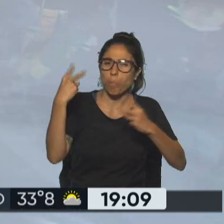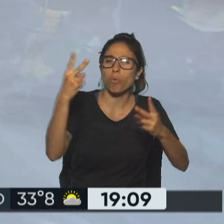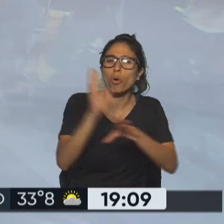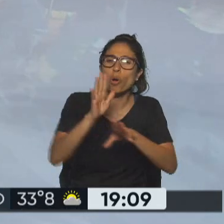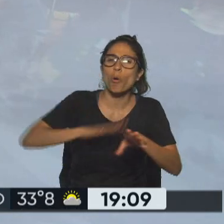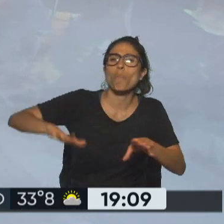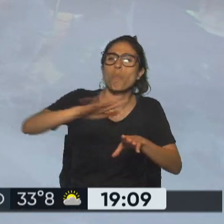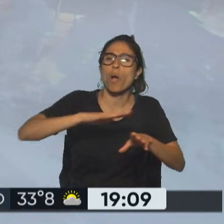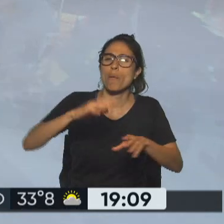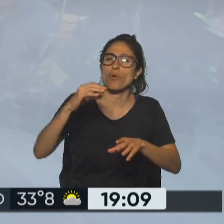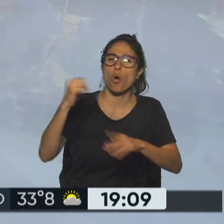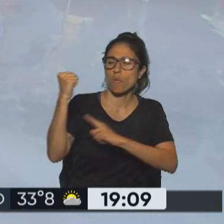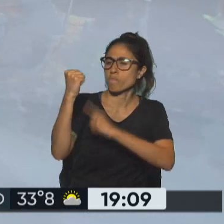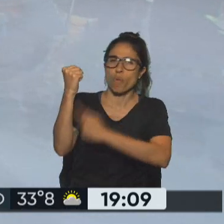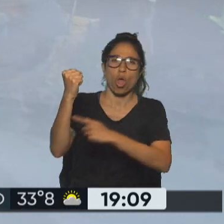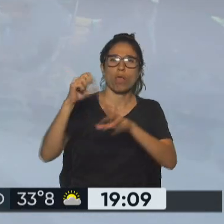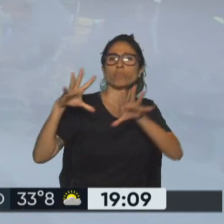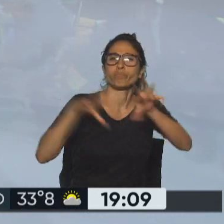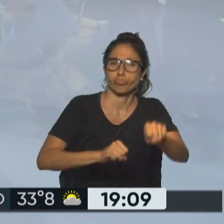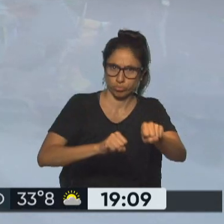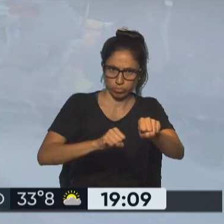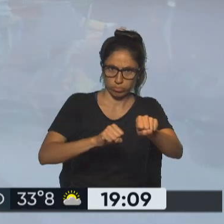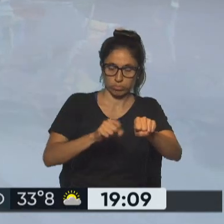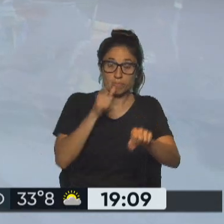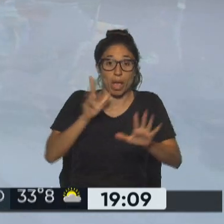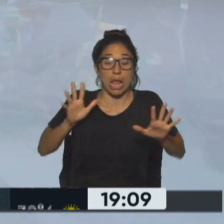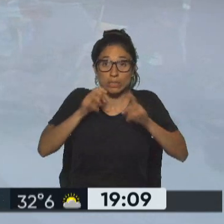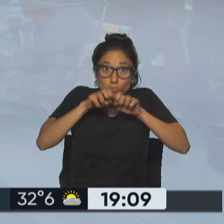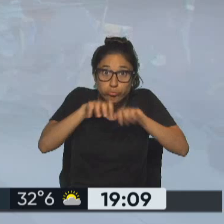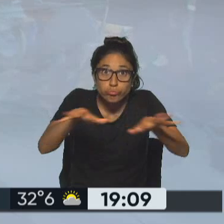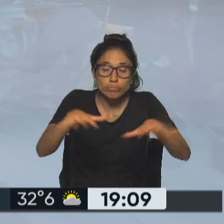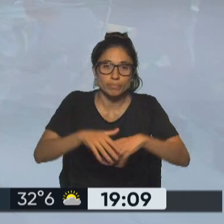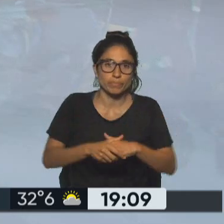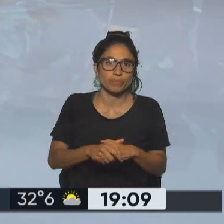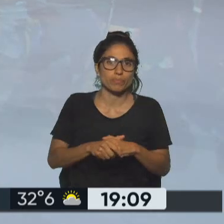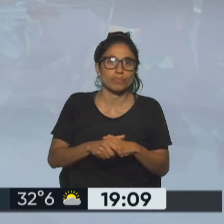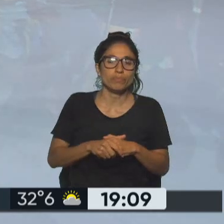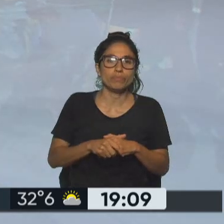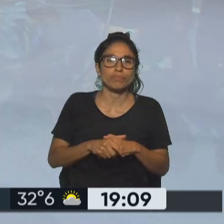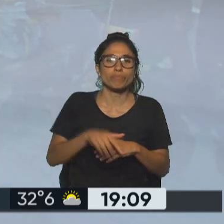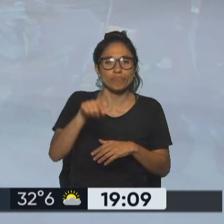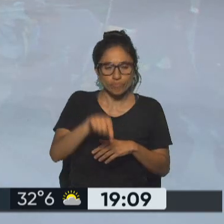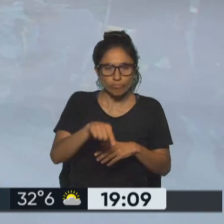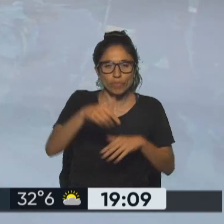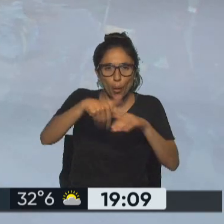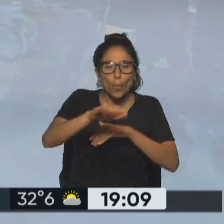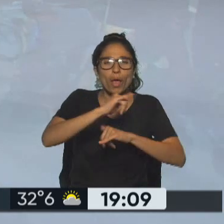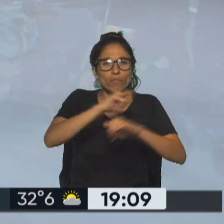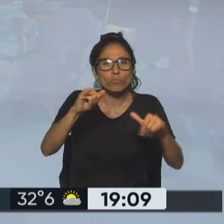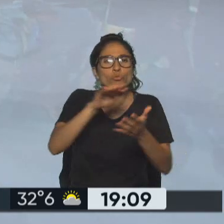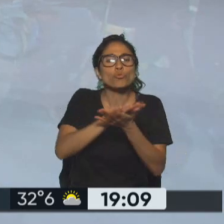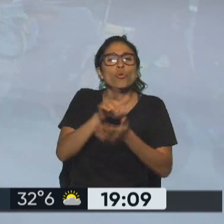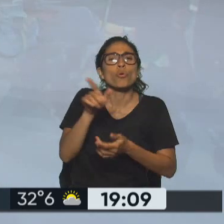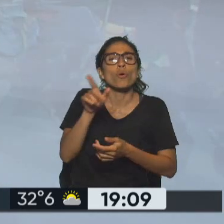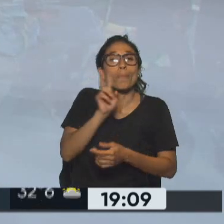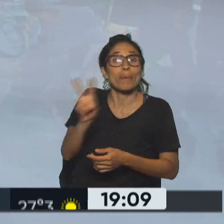escuchar al presidente de la Nación que ha brindado una entrevista a la red banderiantes de Brasil vamos a compartir con vos también las palabras de Lula